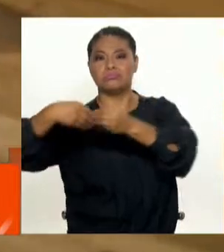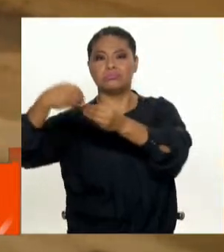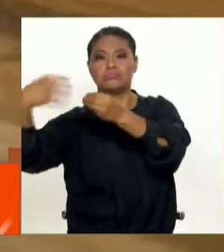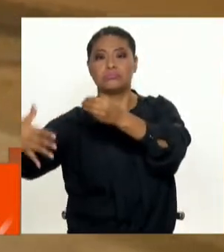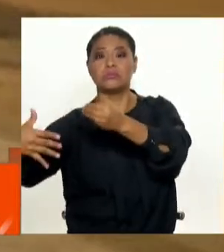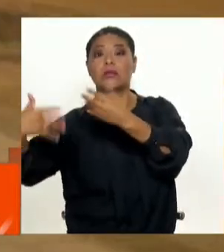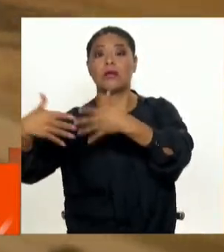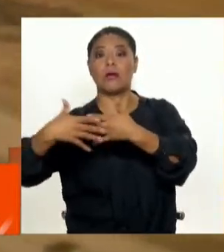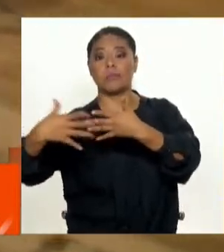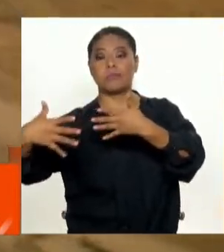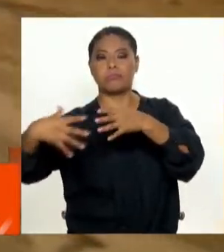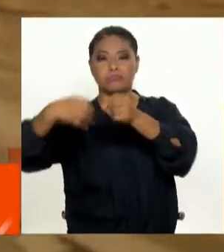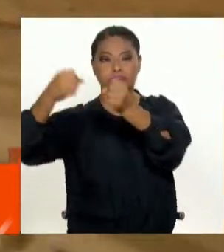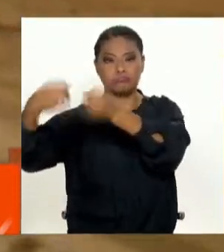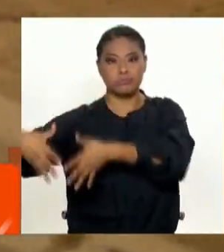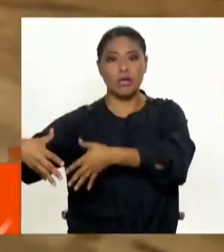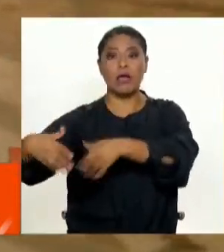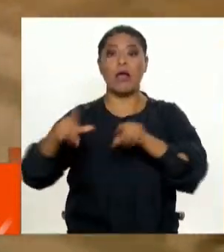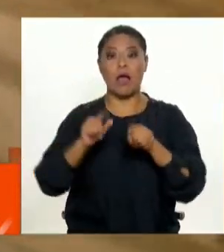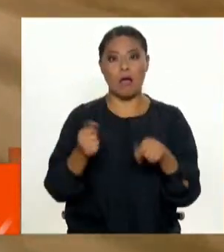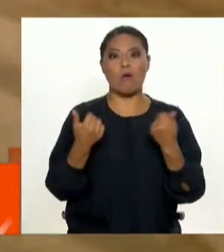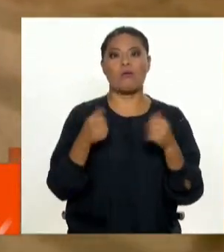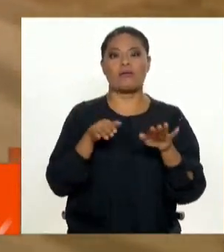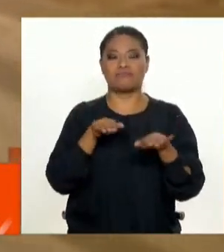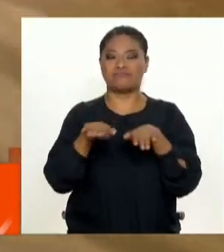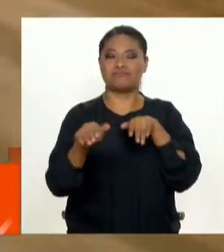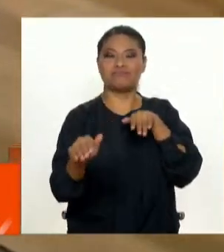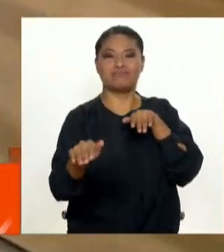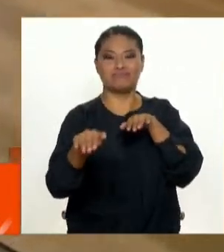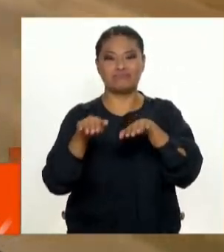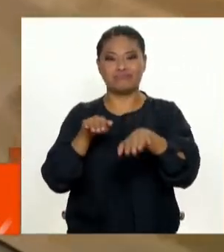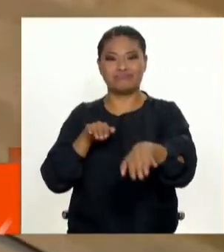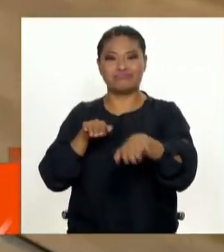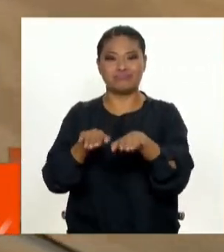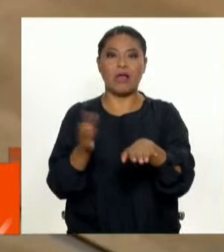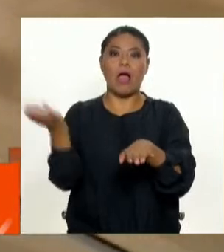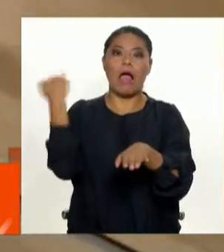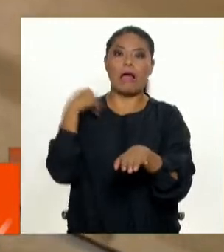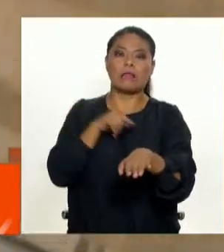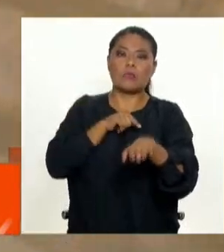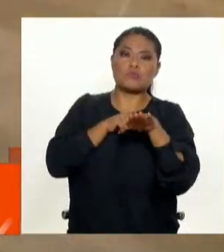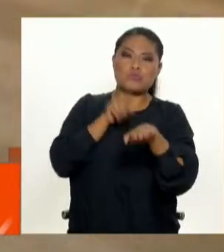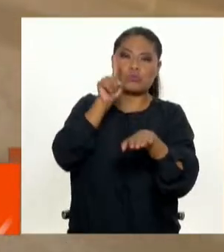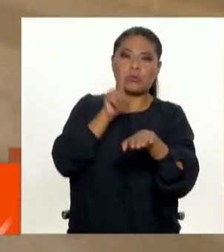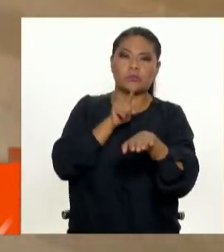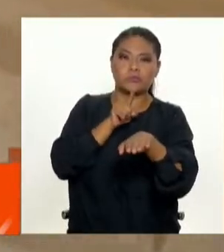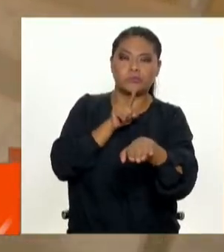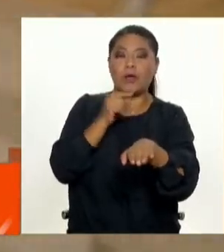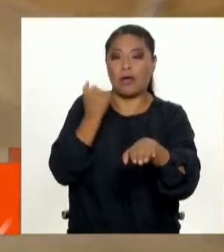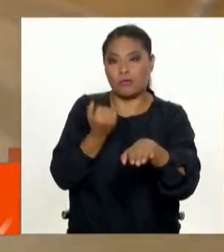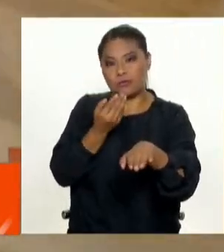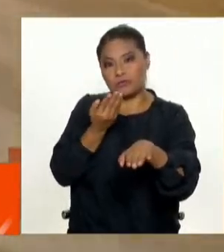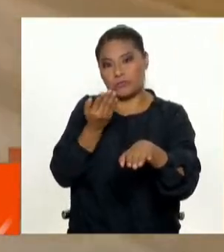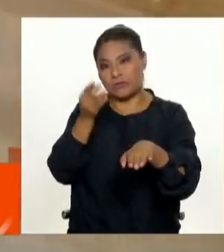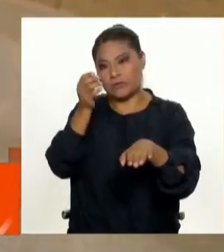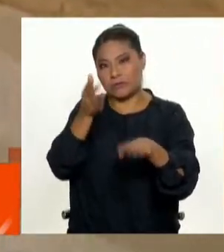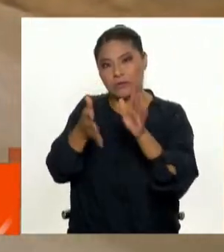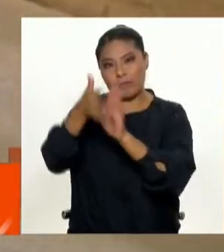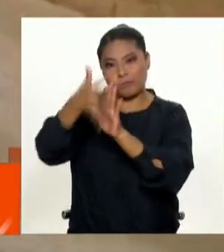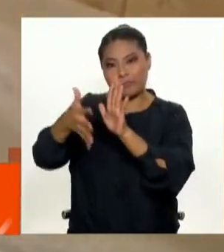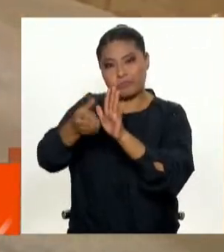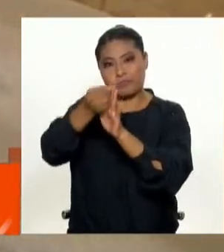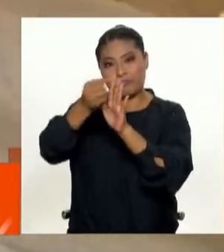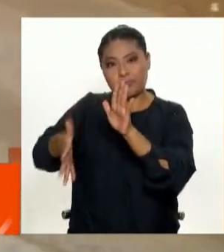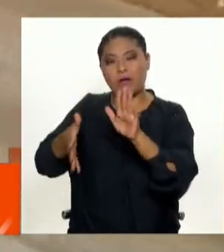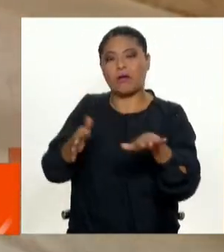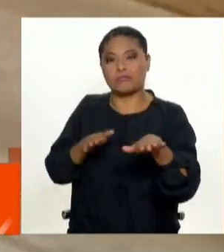tránsito vehicular, peatonal e incluso va a haber mucho mayor actividad comercial.